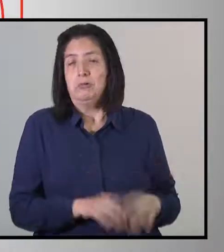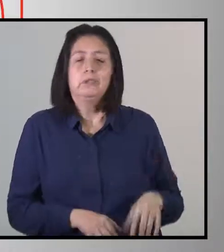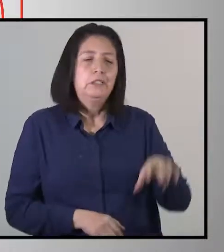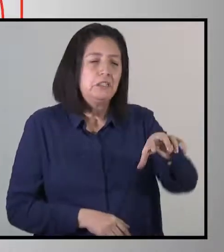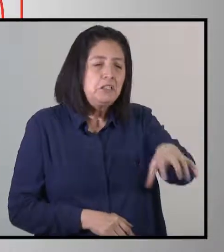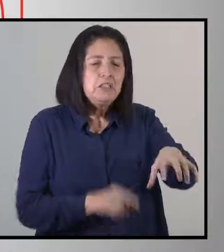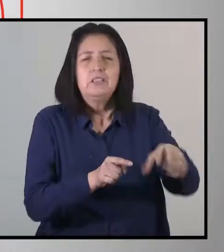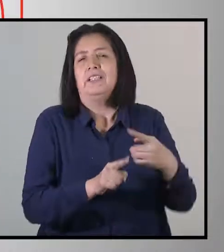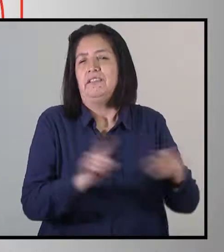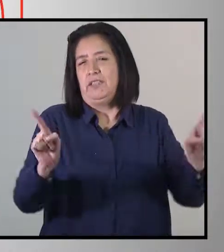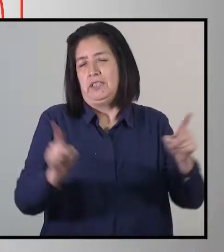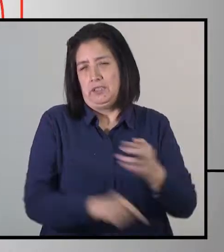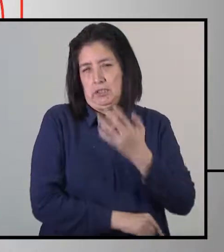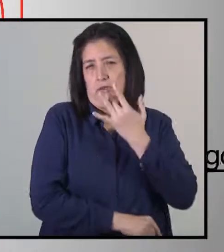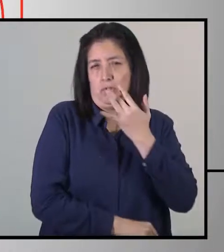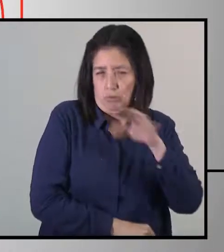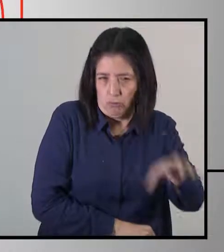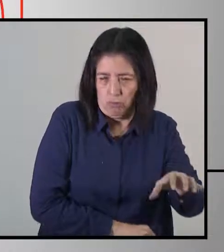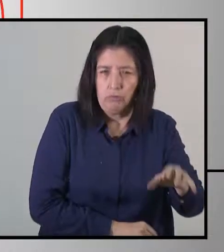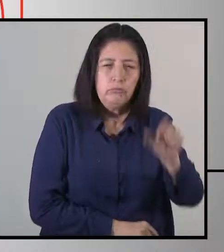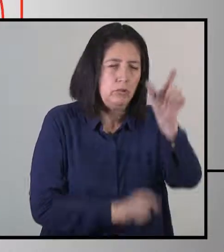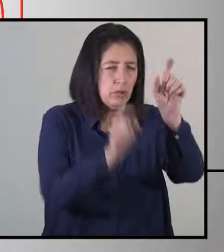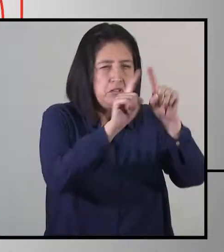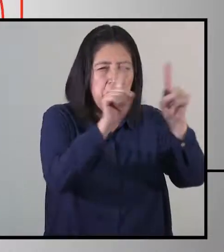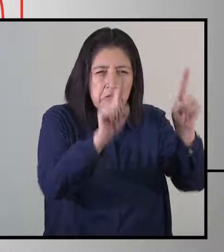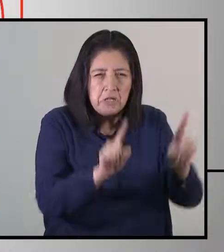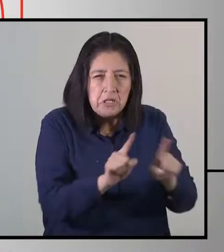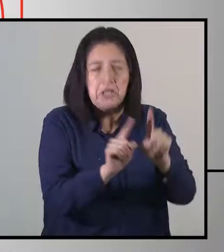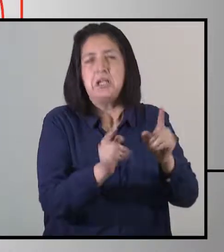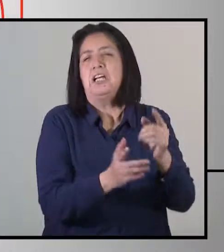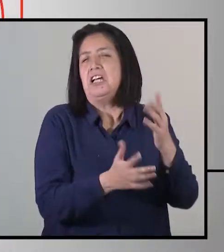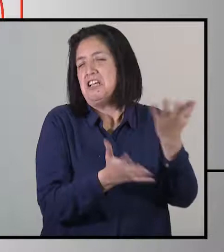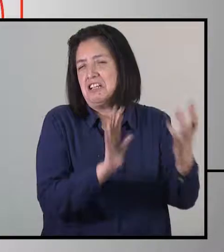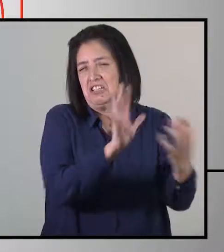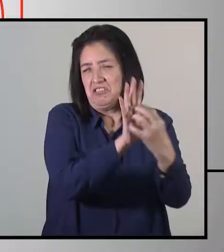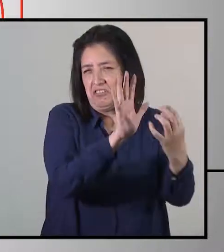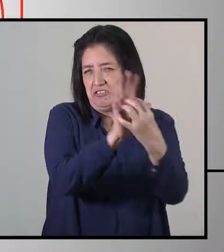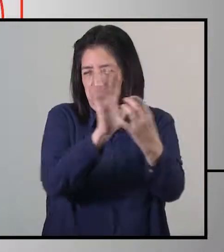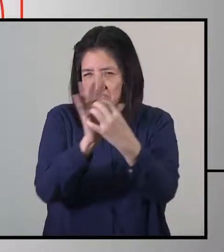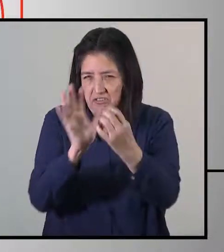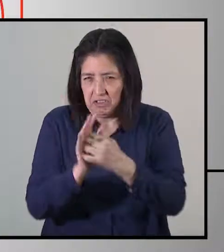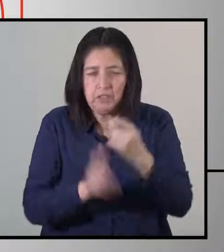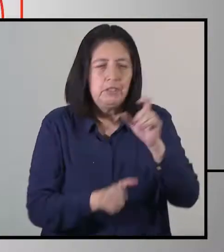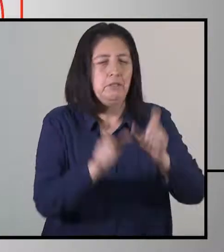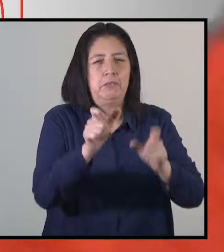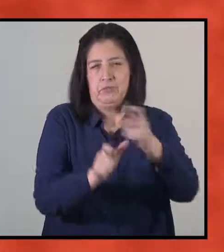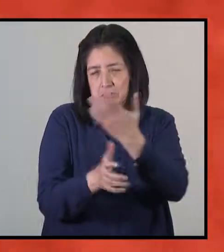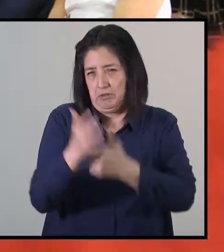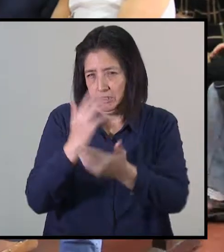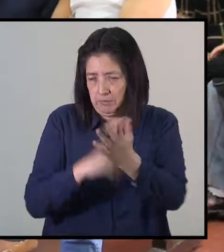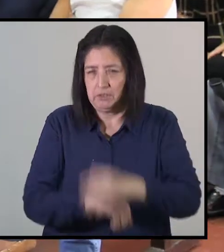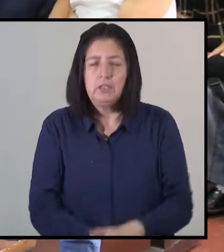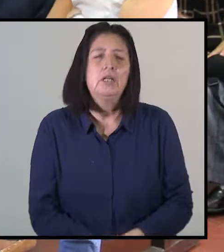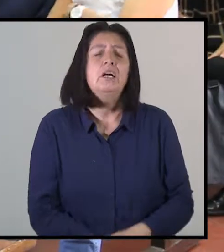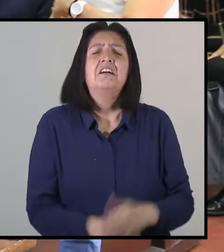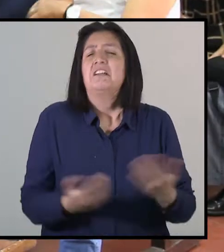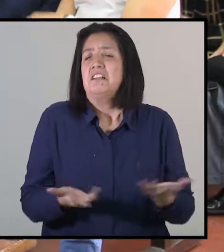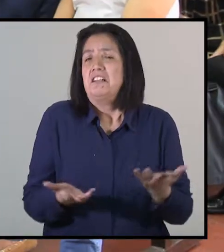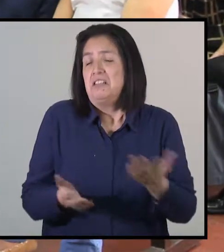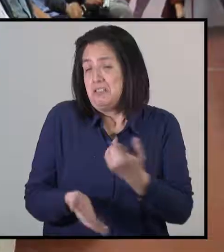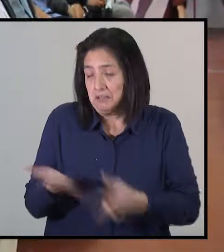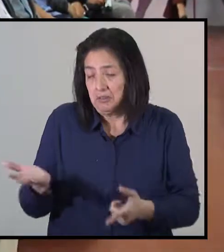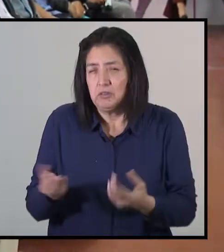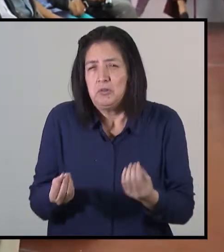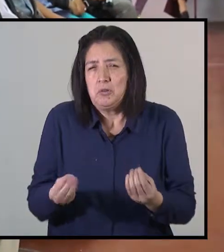con un color distinto y además van a llevar los logos correspondientes para identificar a las personas con discapacidad. Las mesas especiales